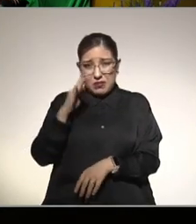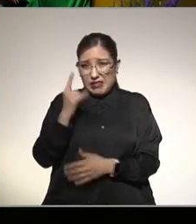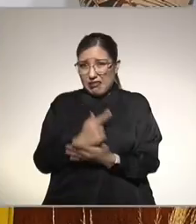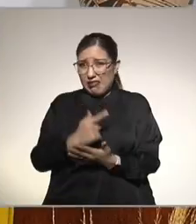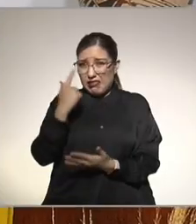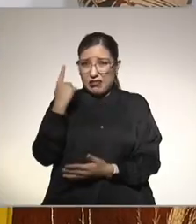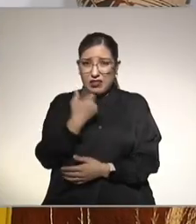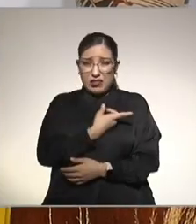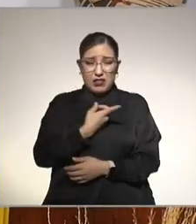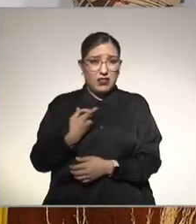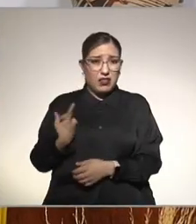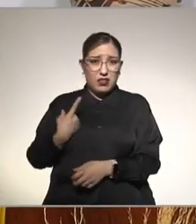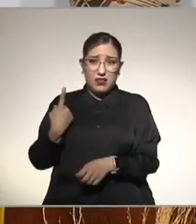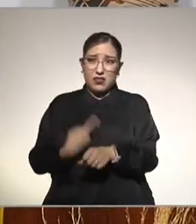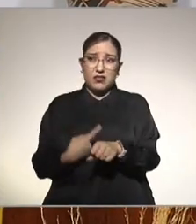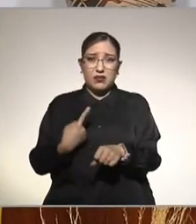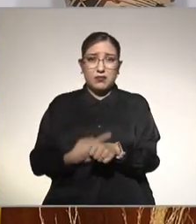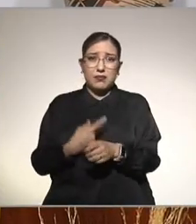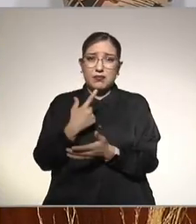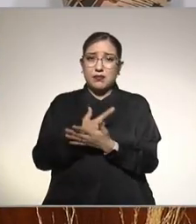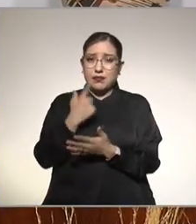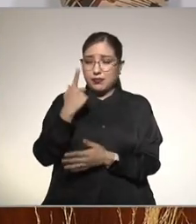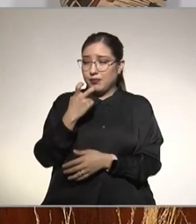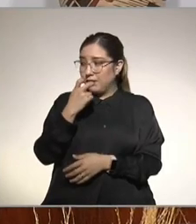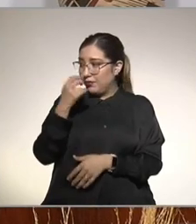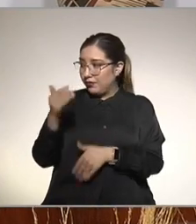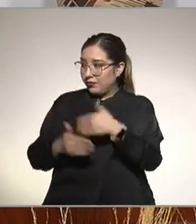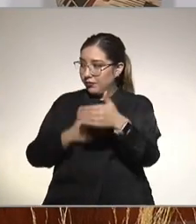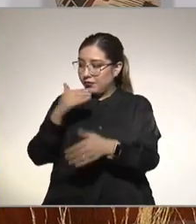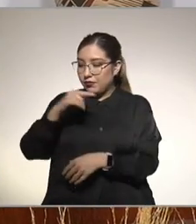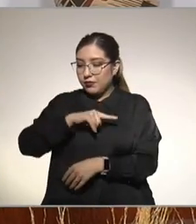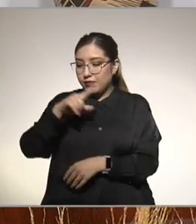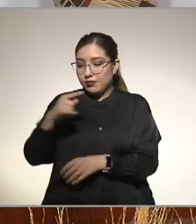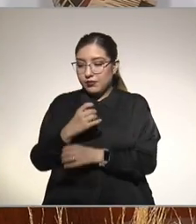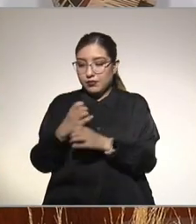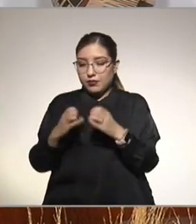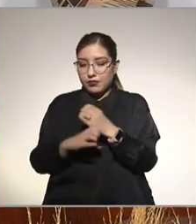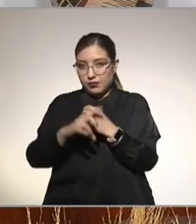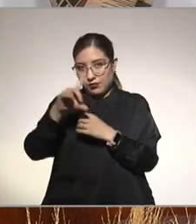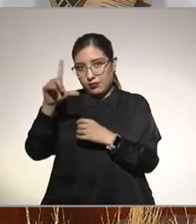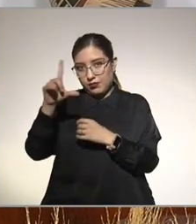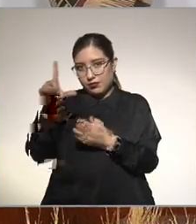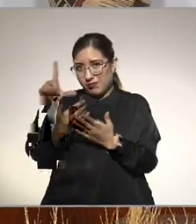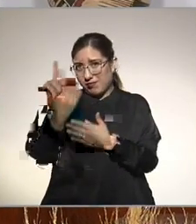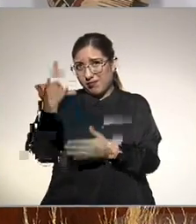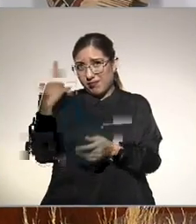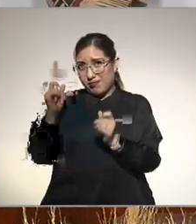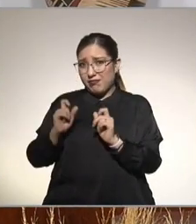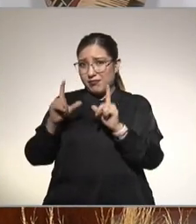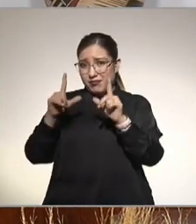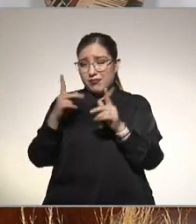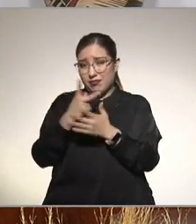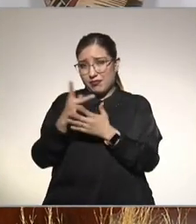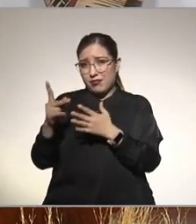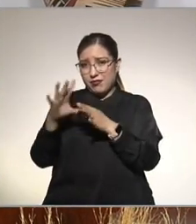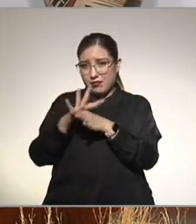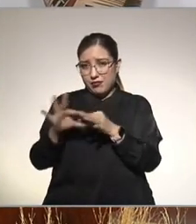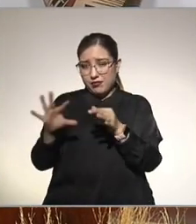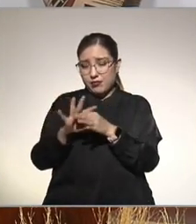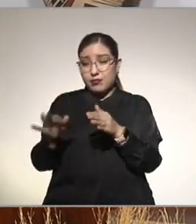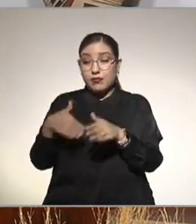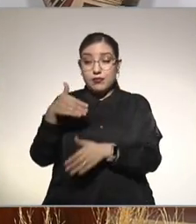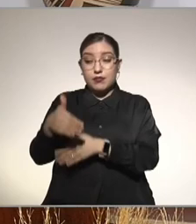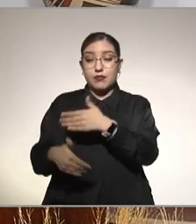cirrosis y hayas tenido complicaciones de la cirrosis que ya haremos un programa y ya hay de hace mucho tiempo sobre cirrosis hepática las